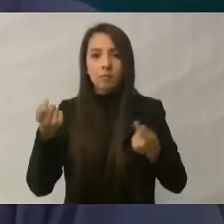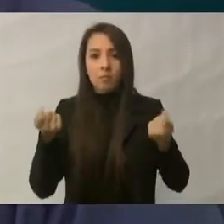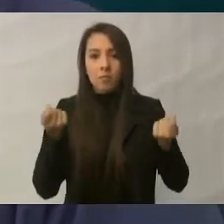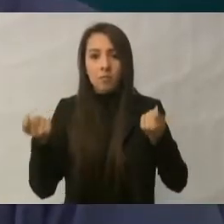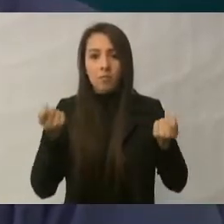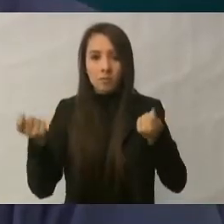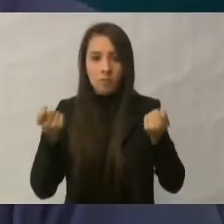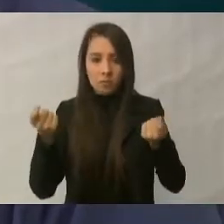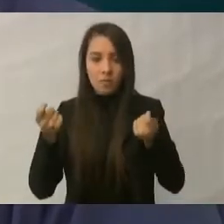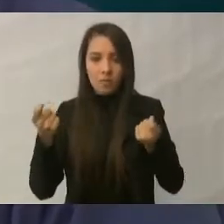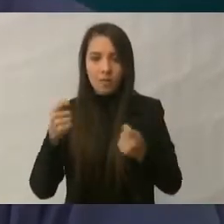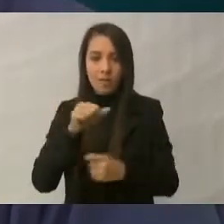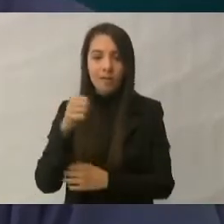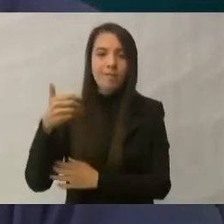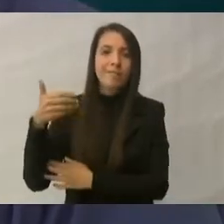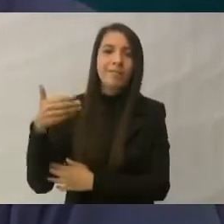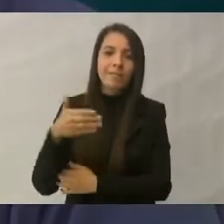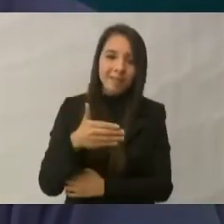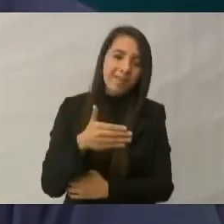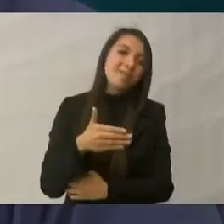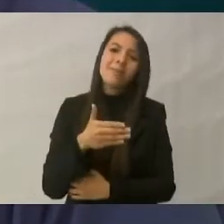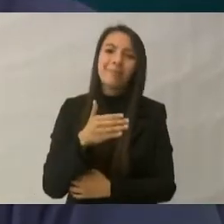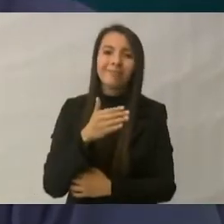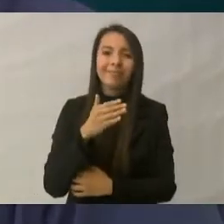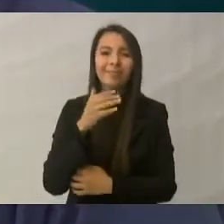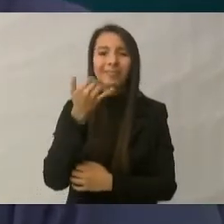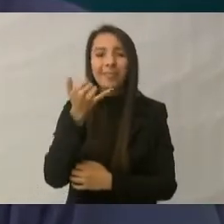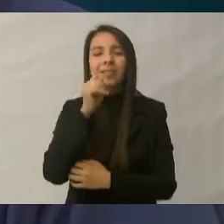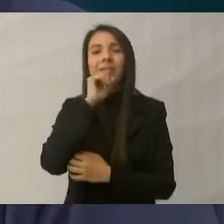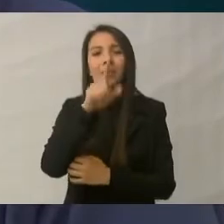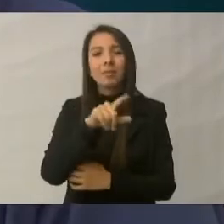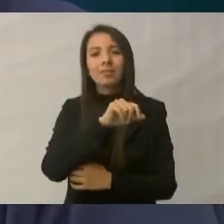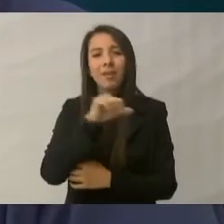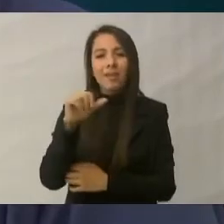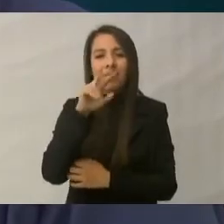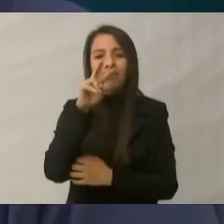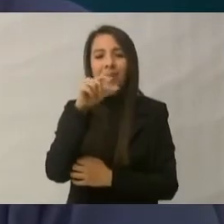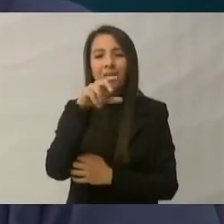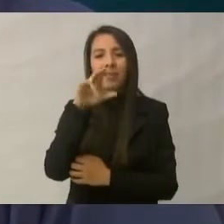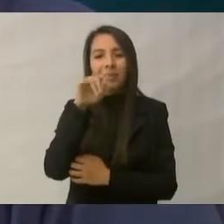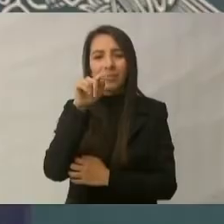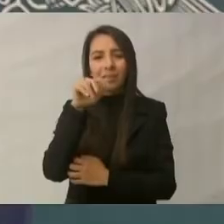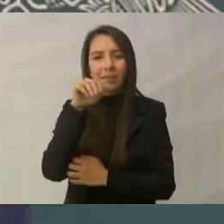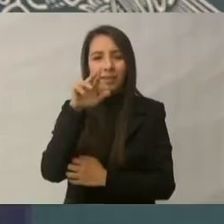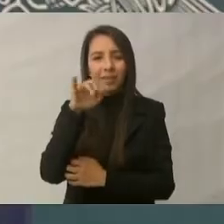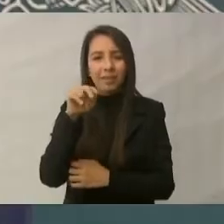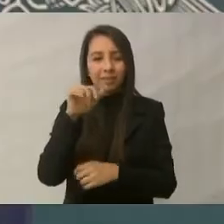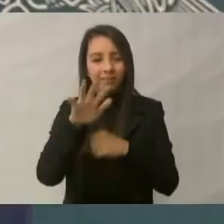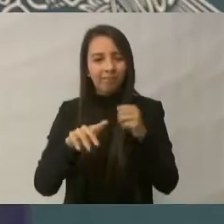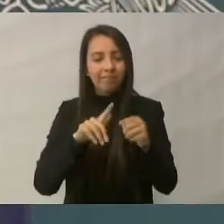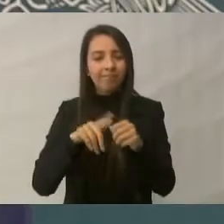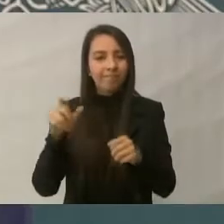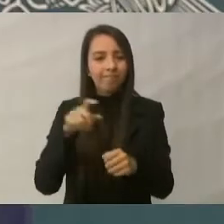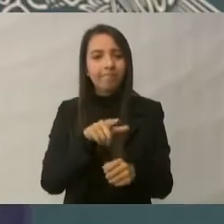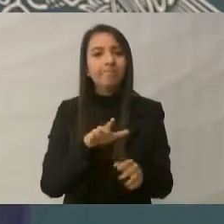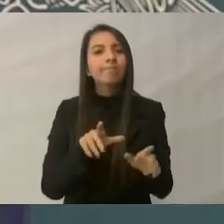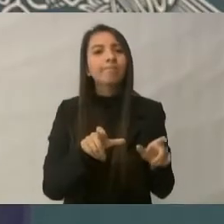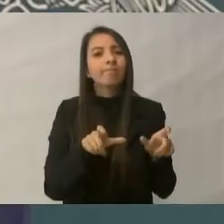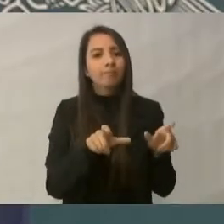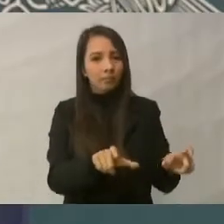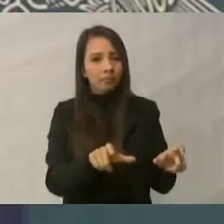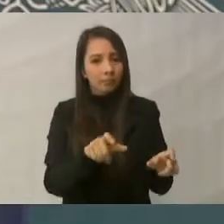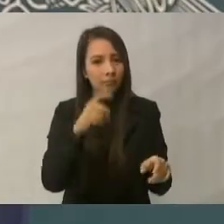en la pesca, posible pesca incidental de la vaquita marina en las zonas restringidas, y ir poco a poco